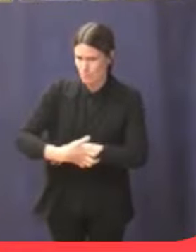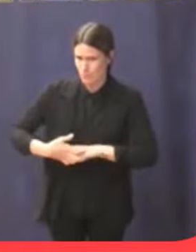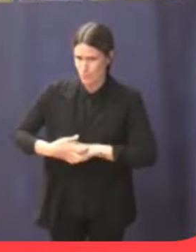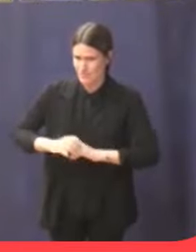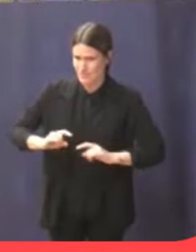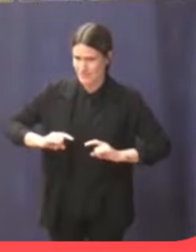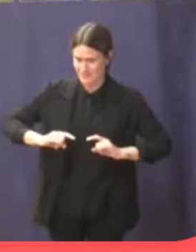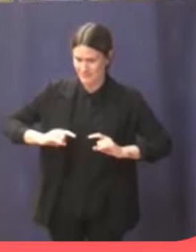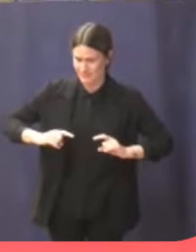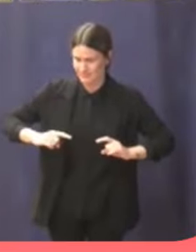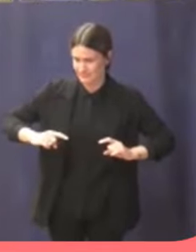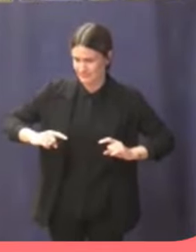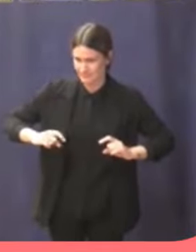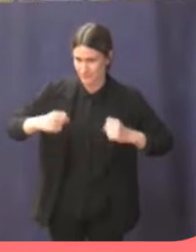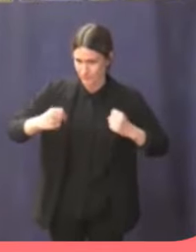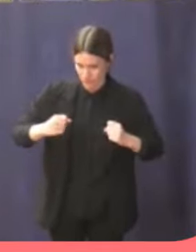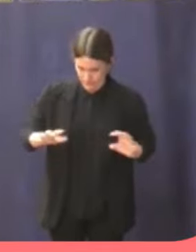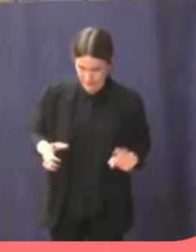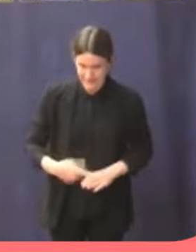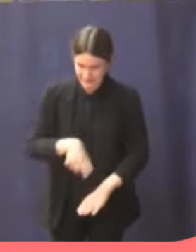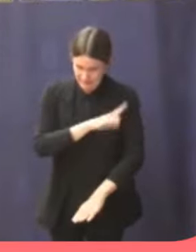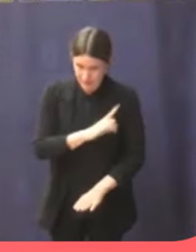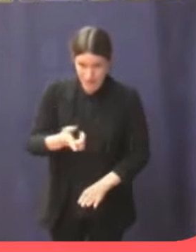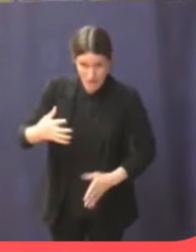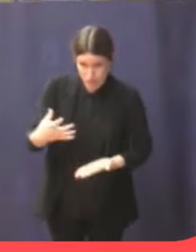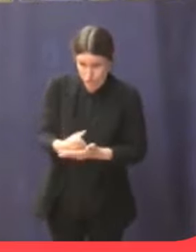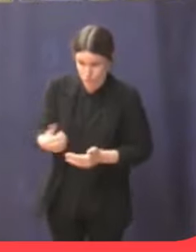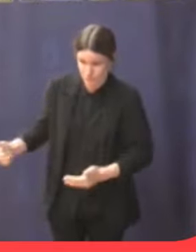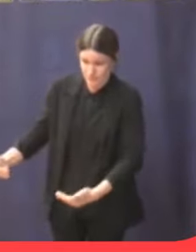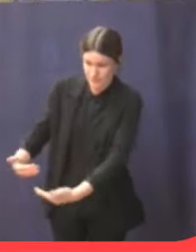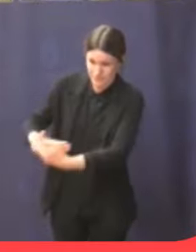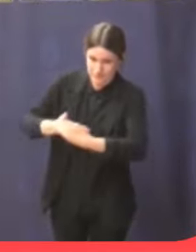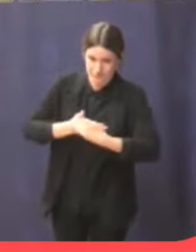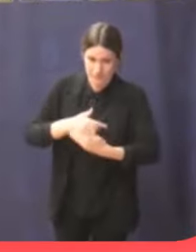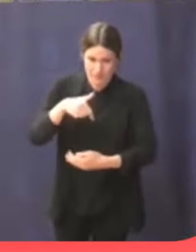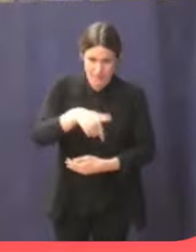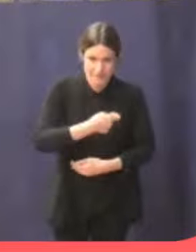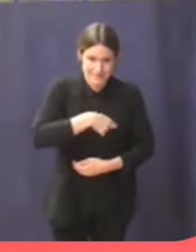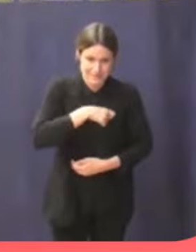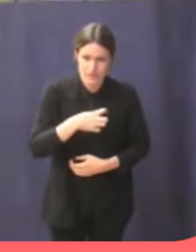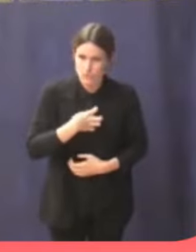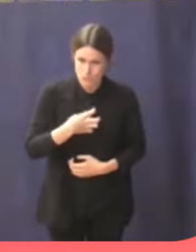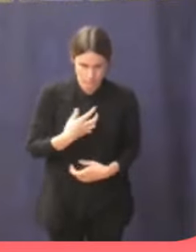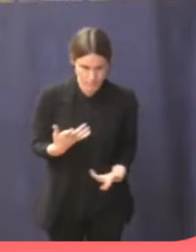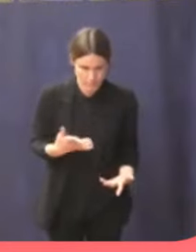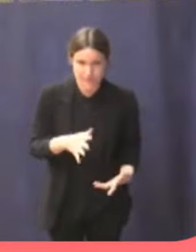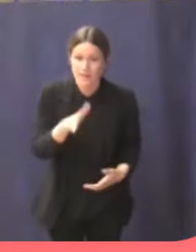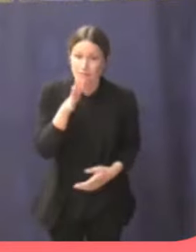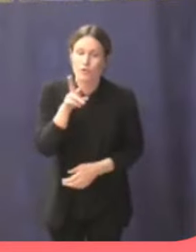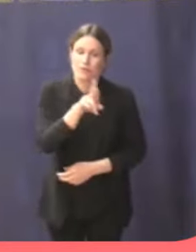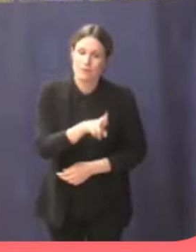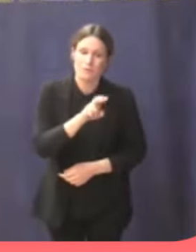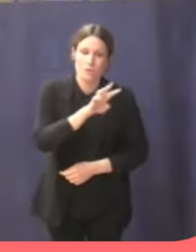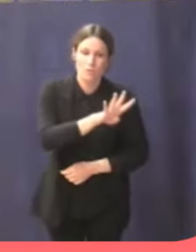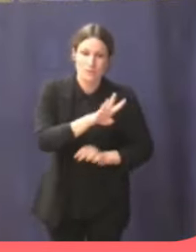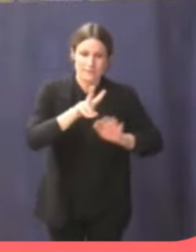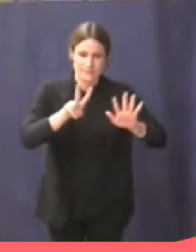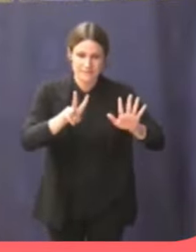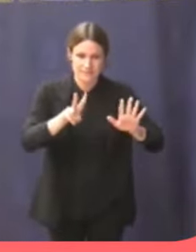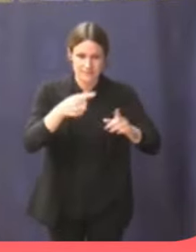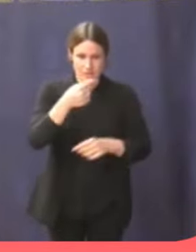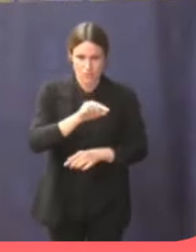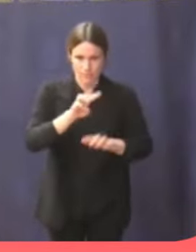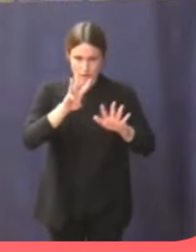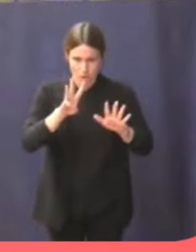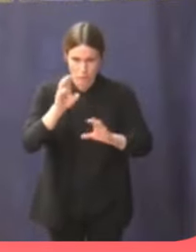No podemos acogerlo a todos, no podemos. Además, no podemos por una sencilla razón, porque volvemos a repetir, el 47,8% de nuestros